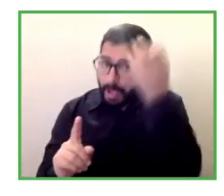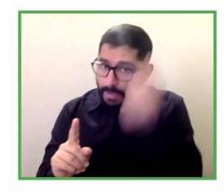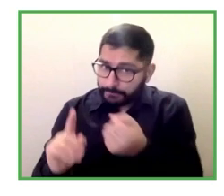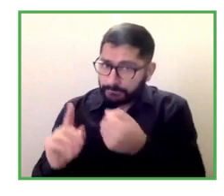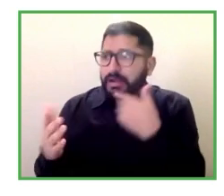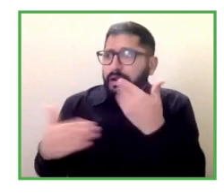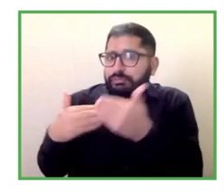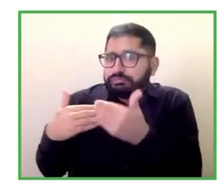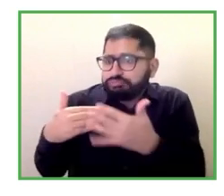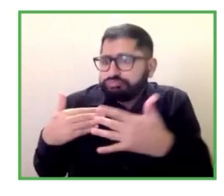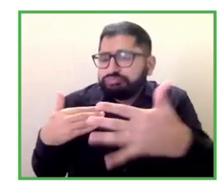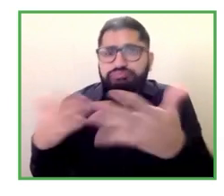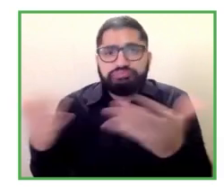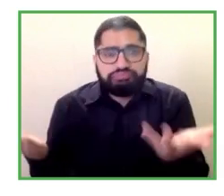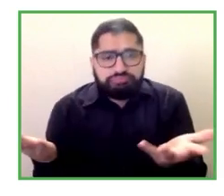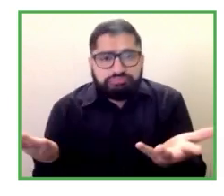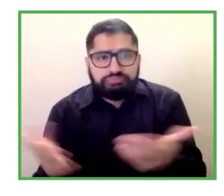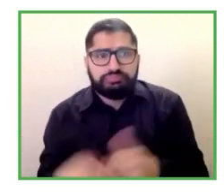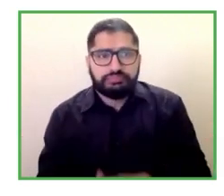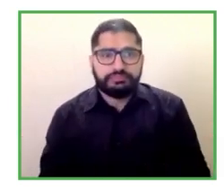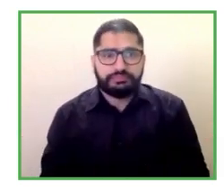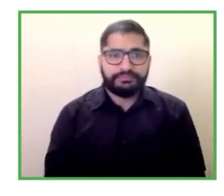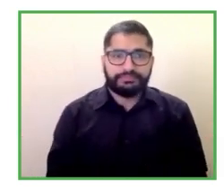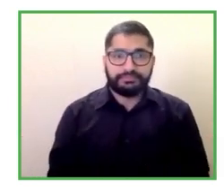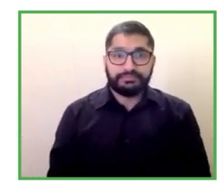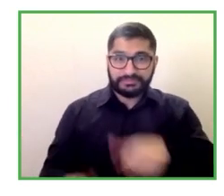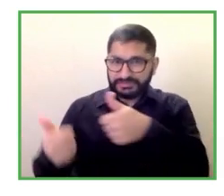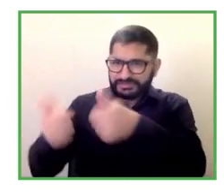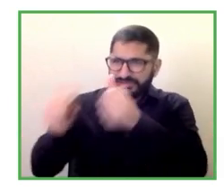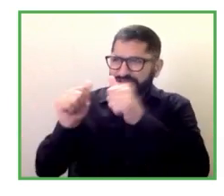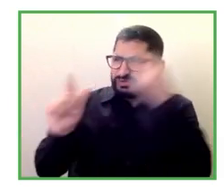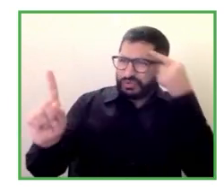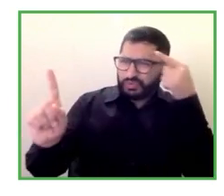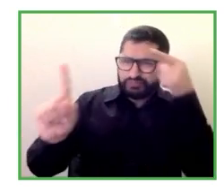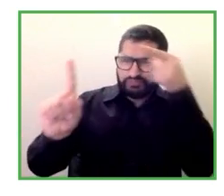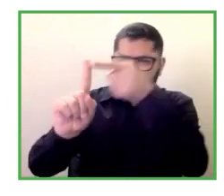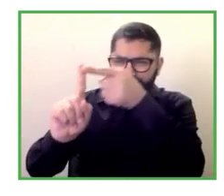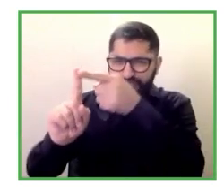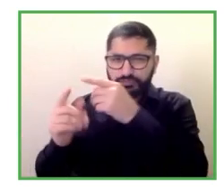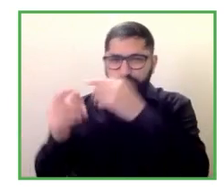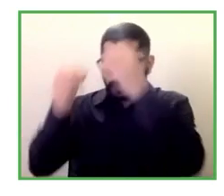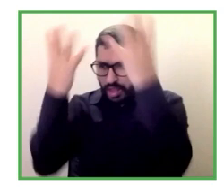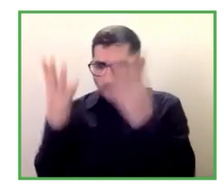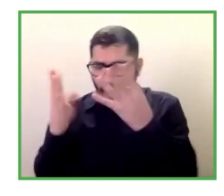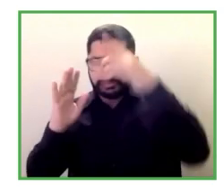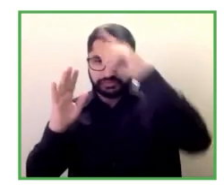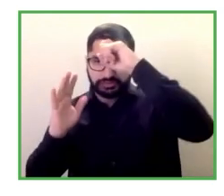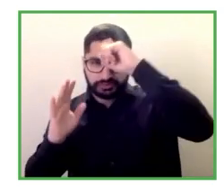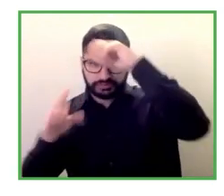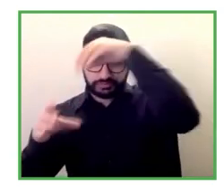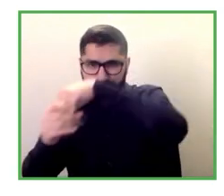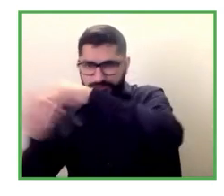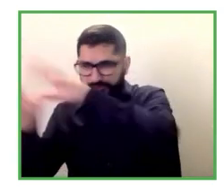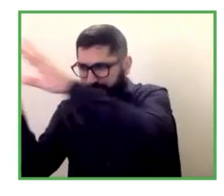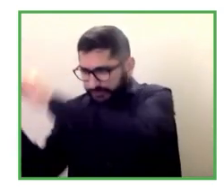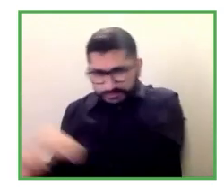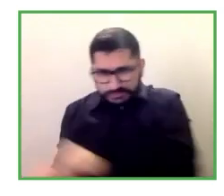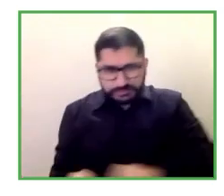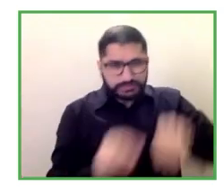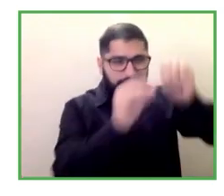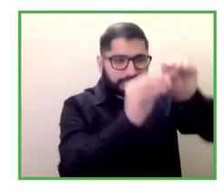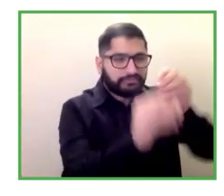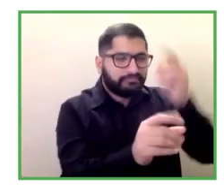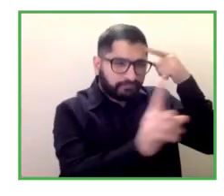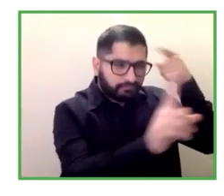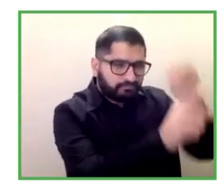sacarlos de la prisión de sacarlos de la institución penitenciaria es decir cuando inicialmente el programa lo